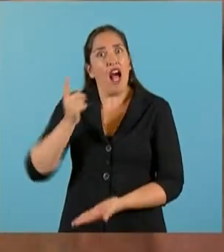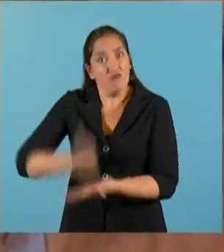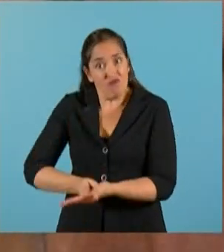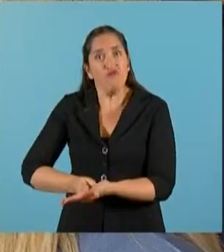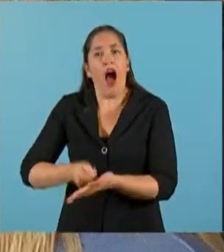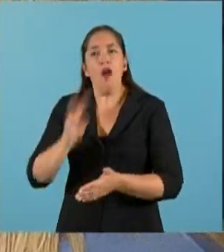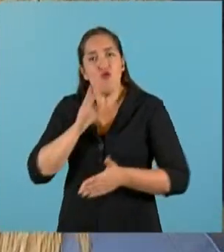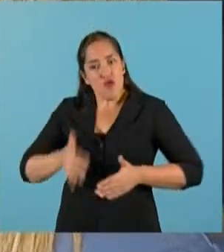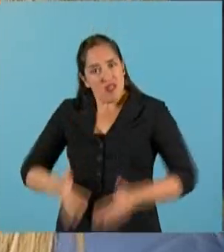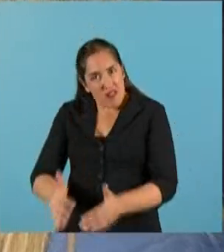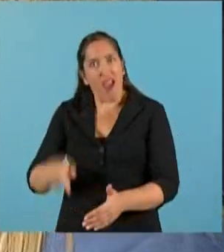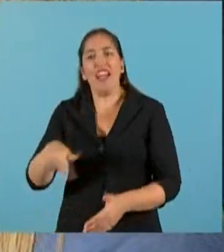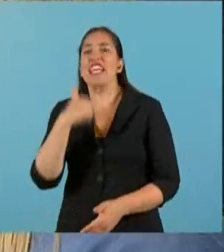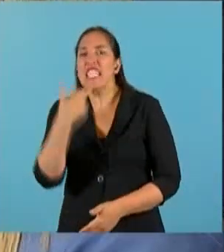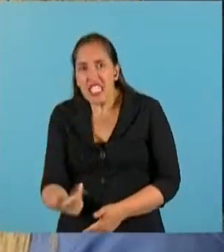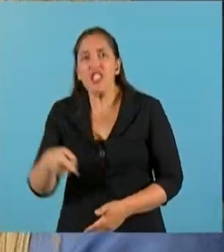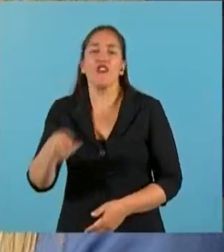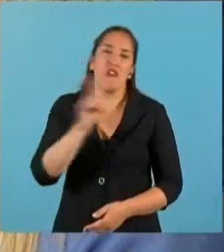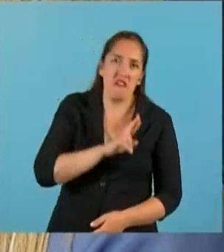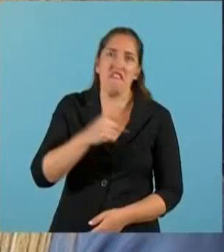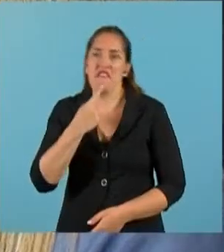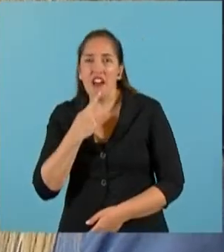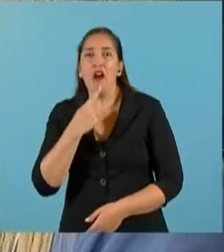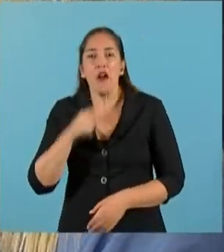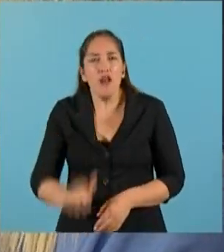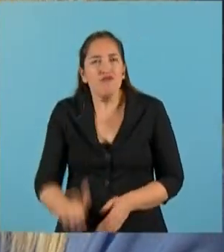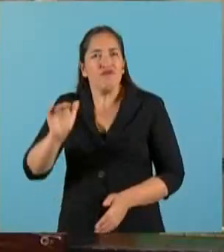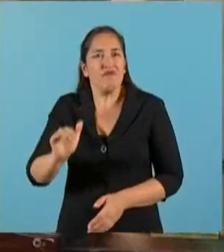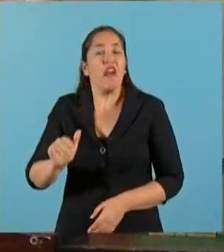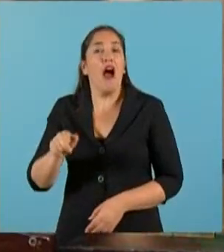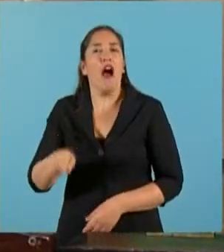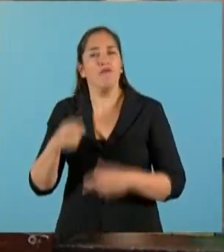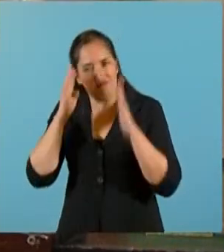la mujer embarazada y de sus hijos o hijas en los primeros años de vida.